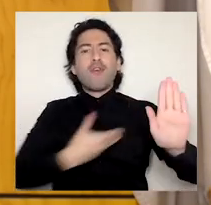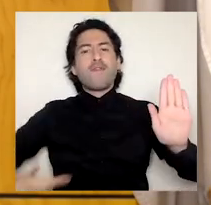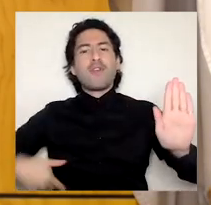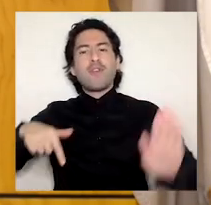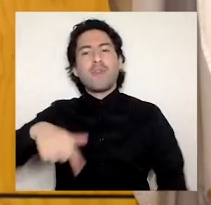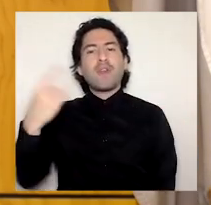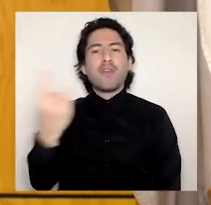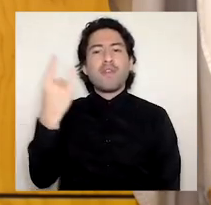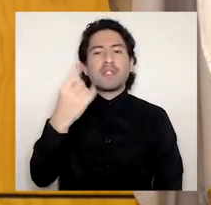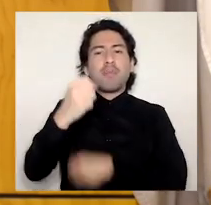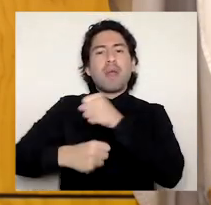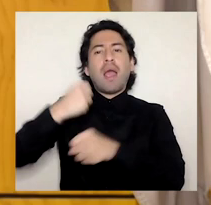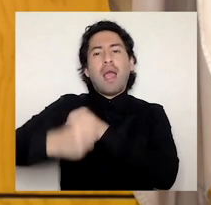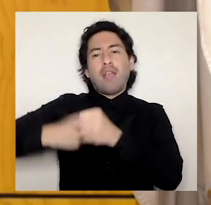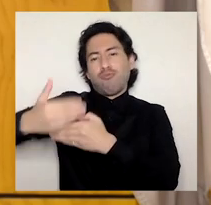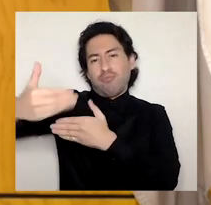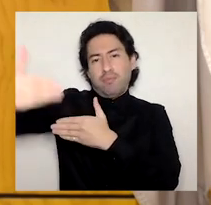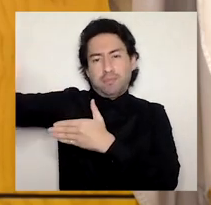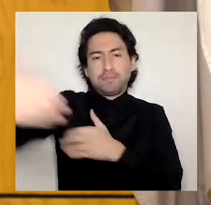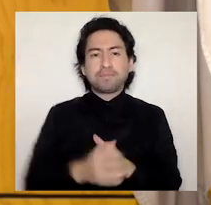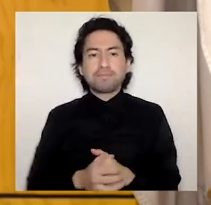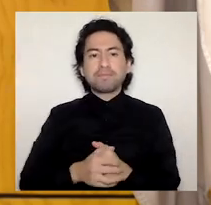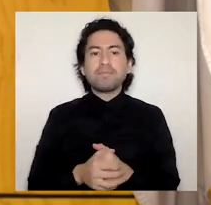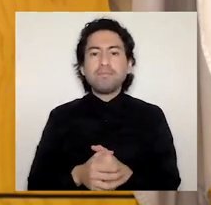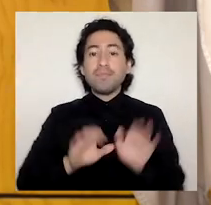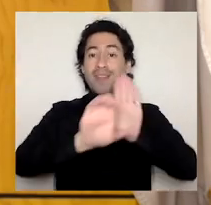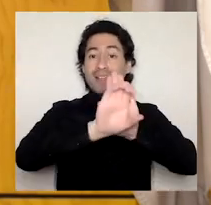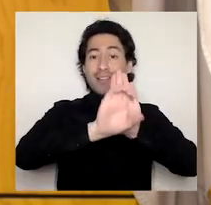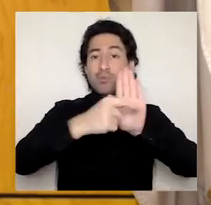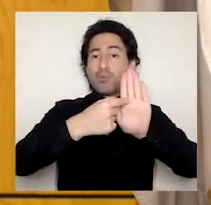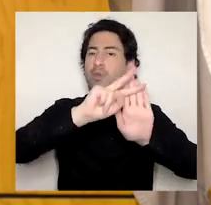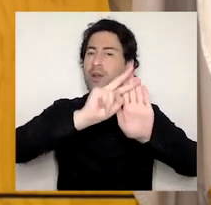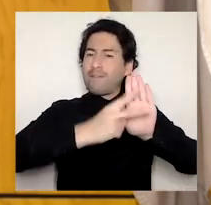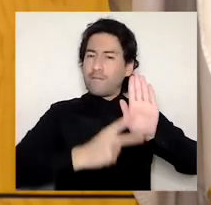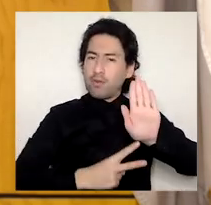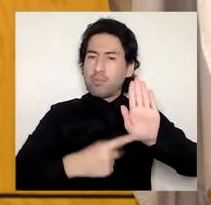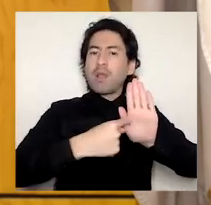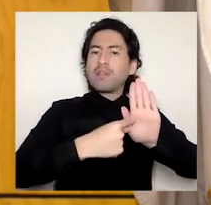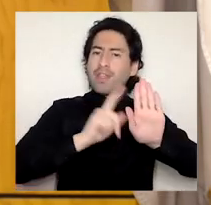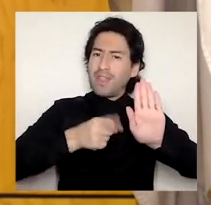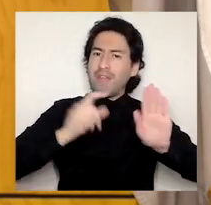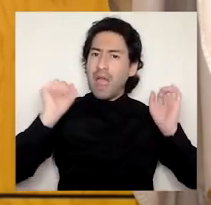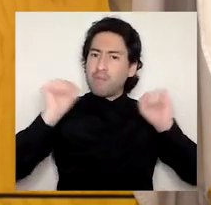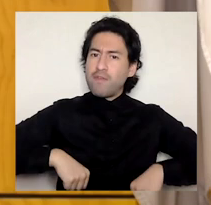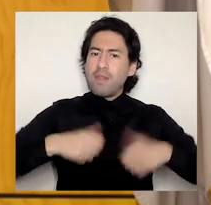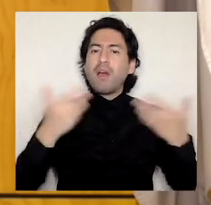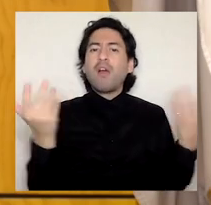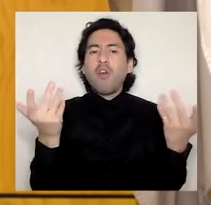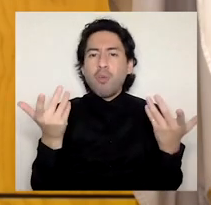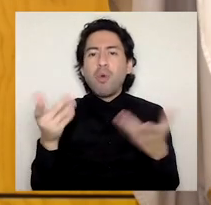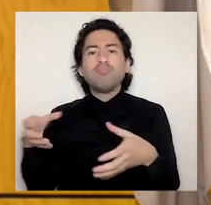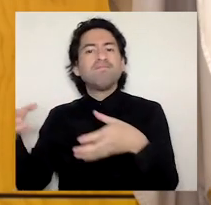a través del organismo colegiado competente según lo dispuesto en la normativa vigente en conformidad